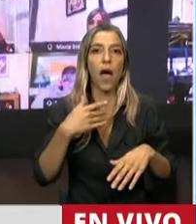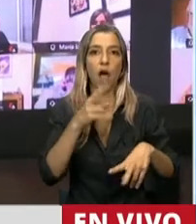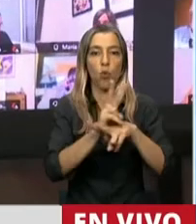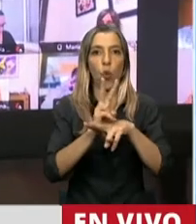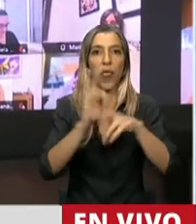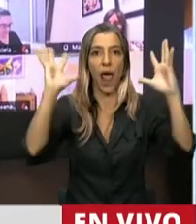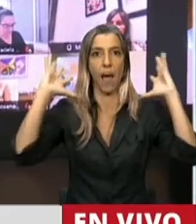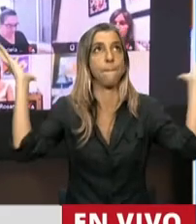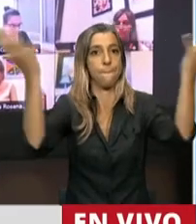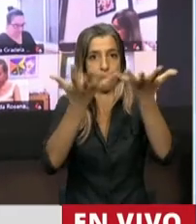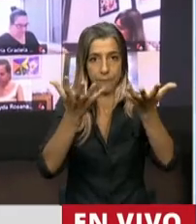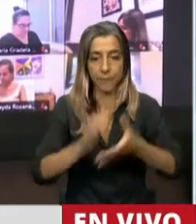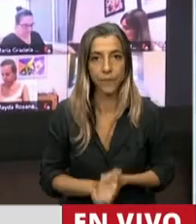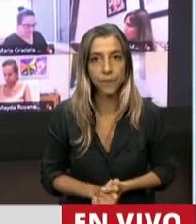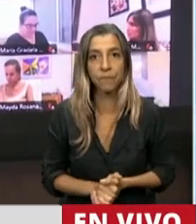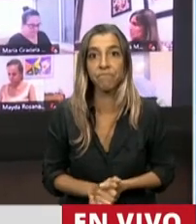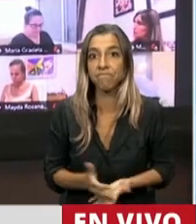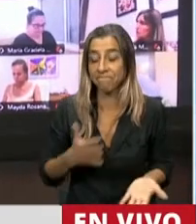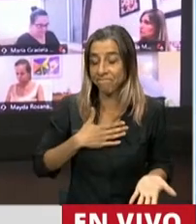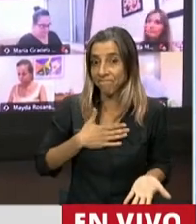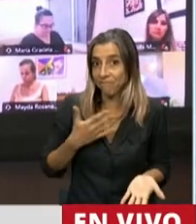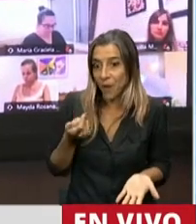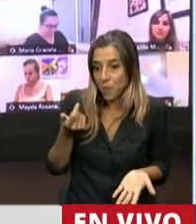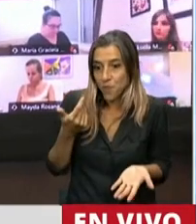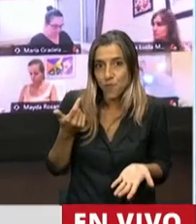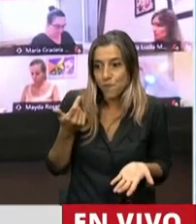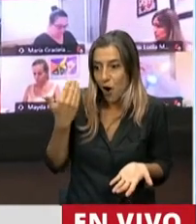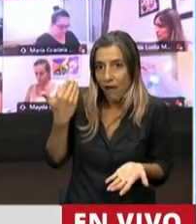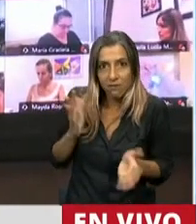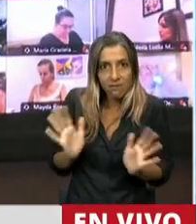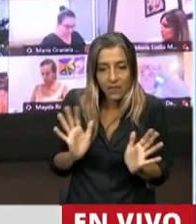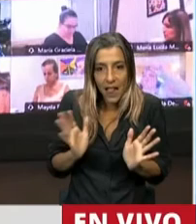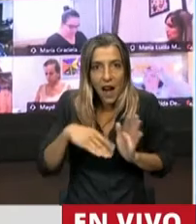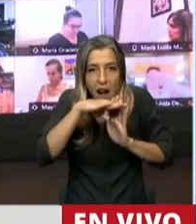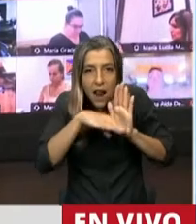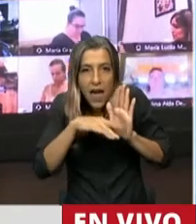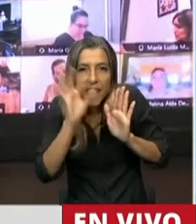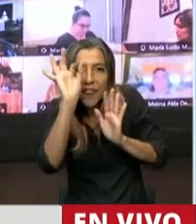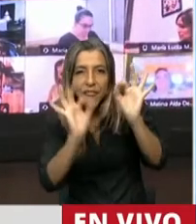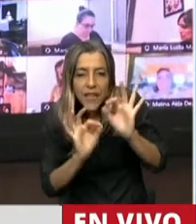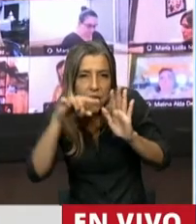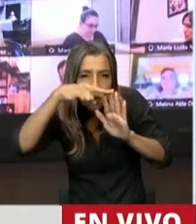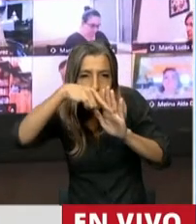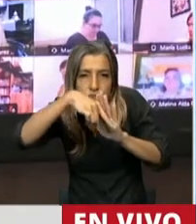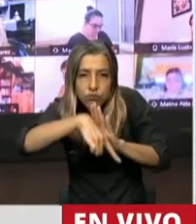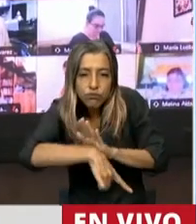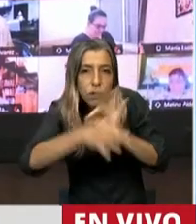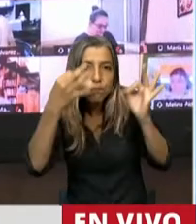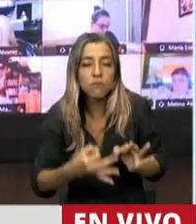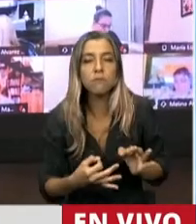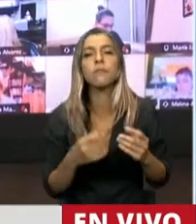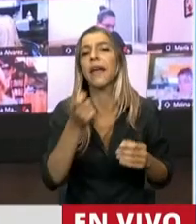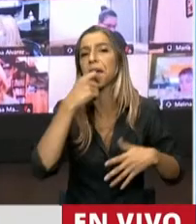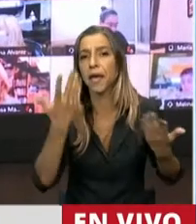ozono. Pocas veces vi un tratado, señor presidente, con tal nivel de detalle. Ejemplo, la regla número